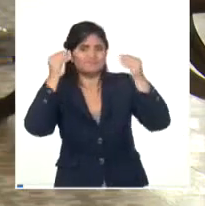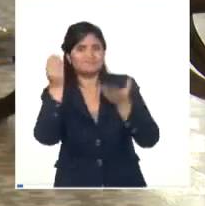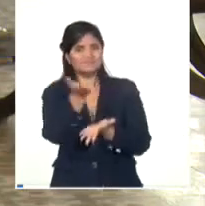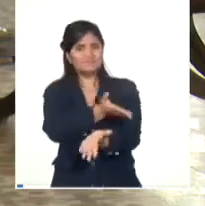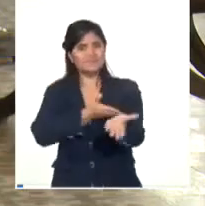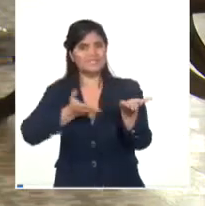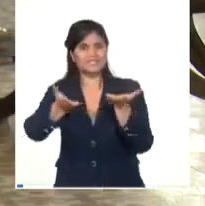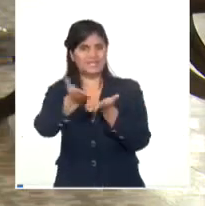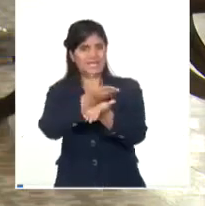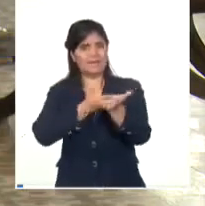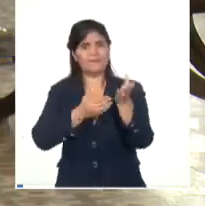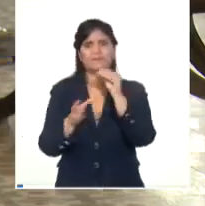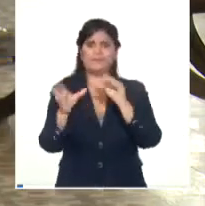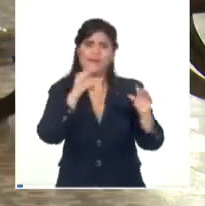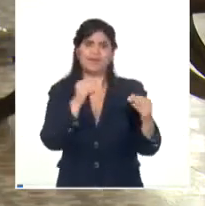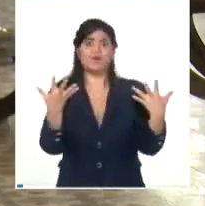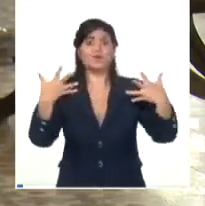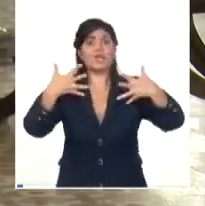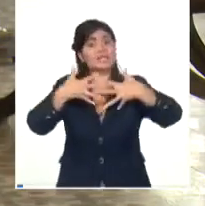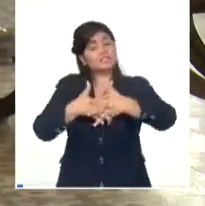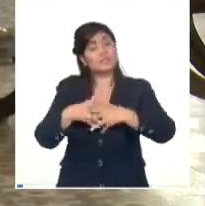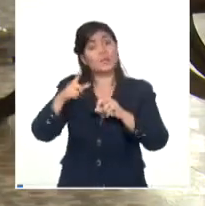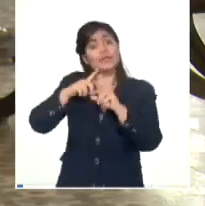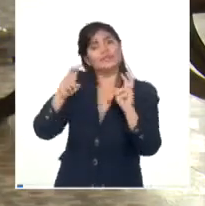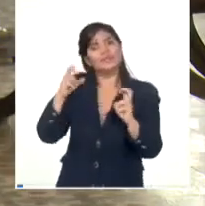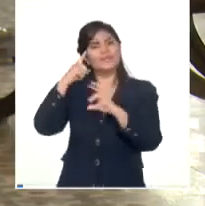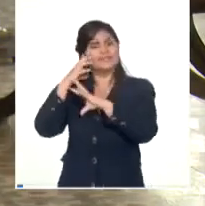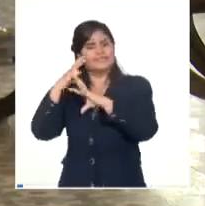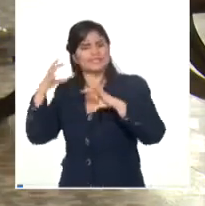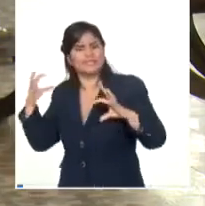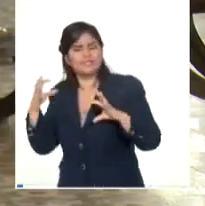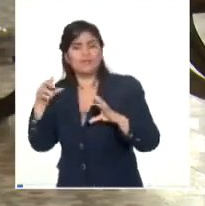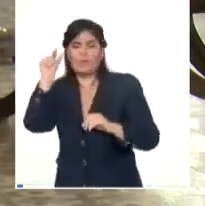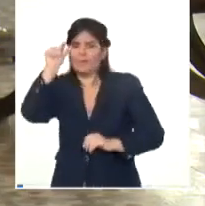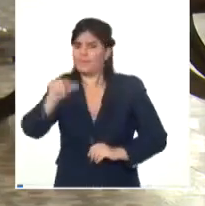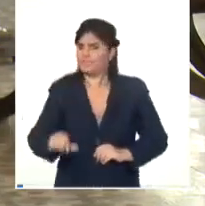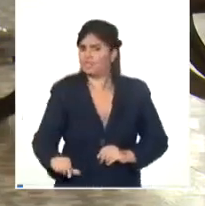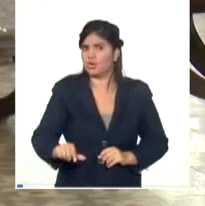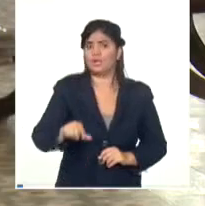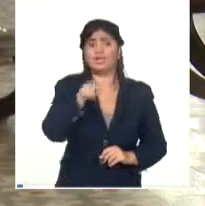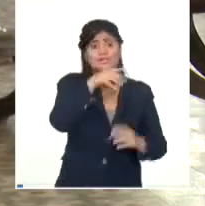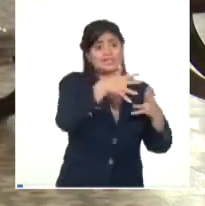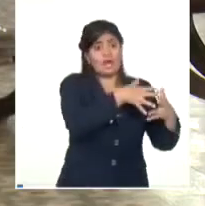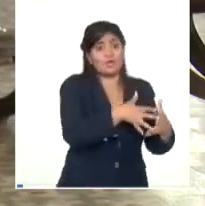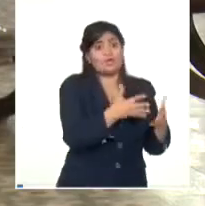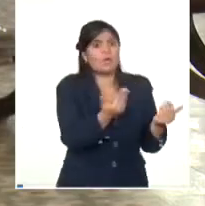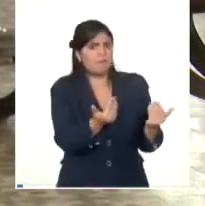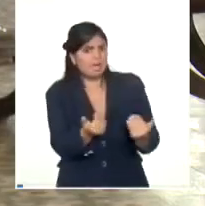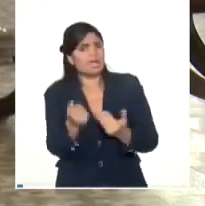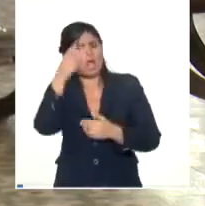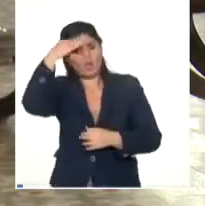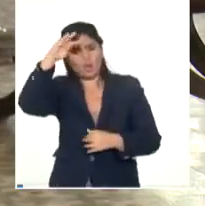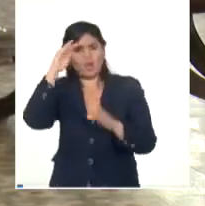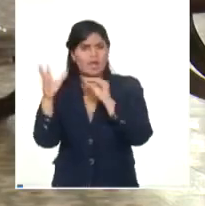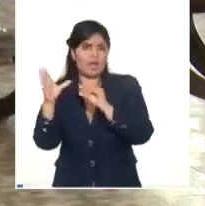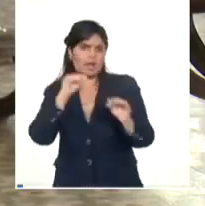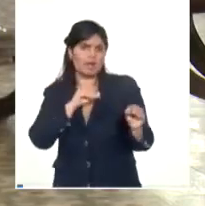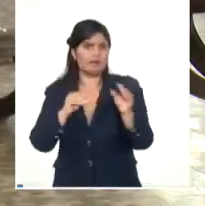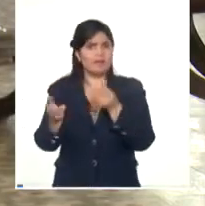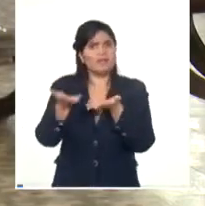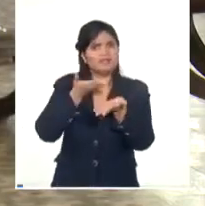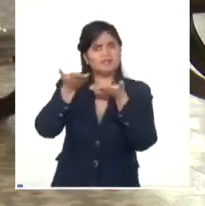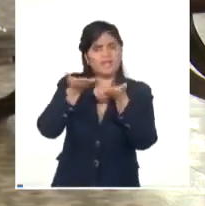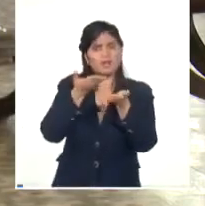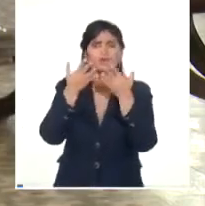materia de colaboración científica con los científicos de Estados Unidos. Pienso que es una oportunidad